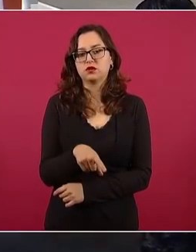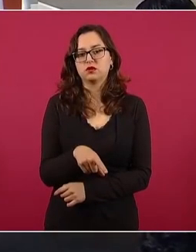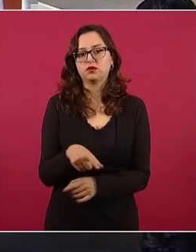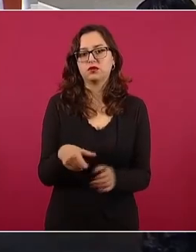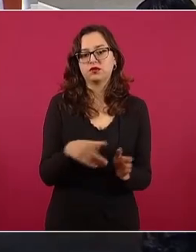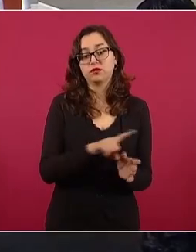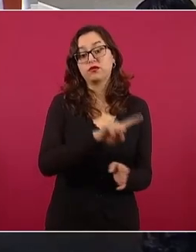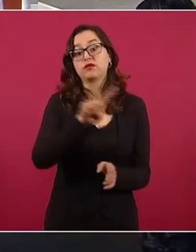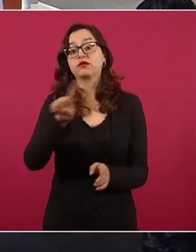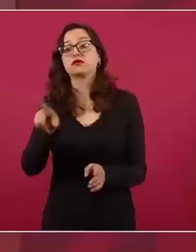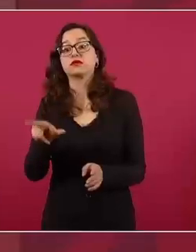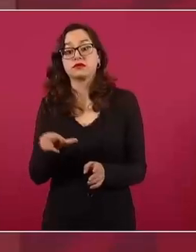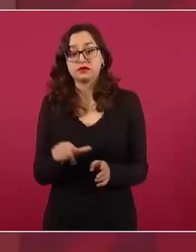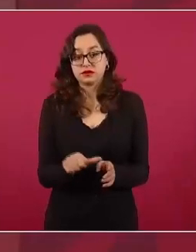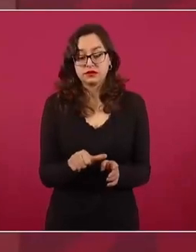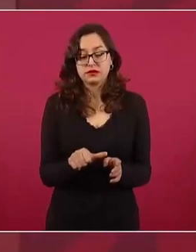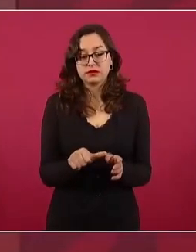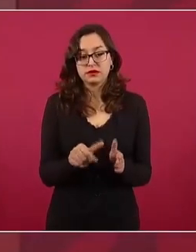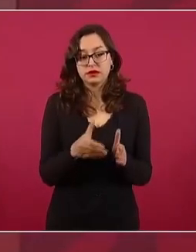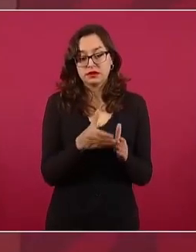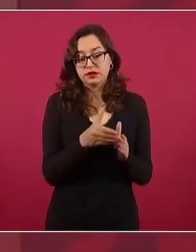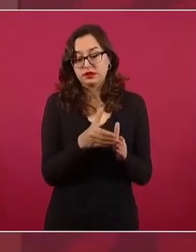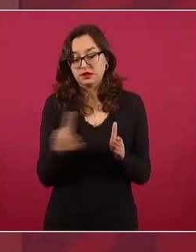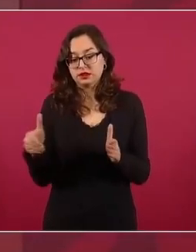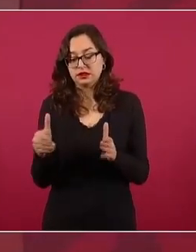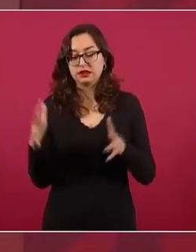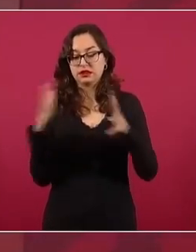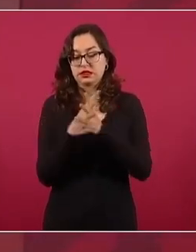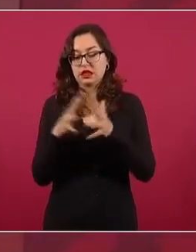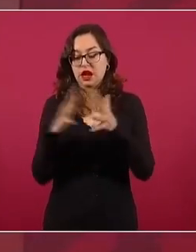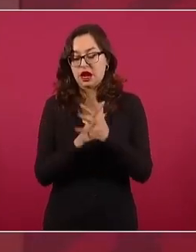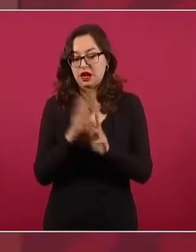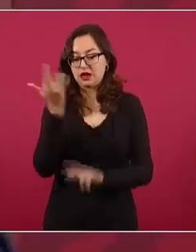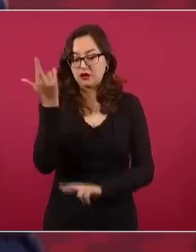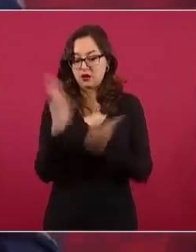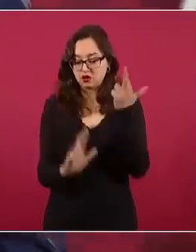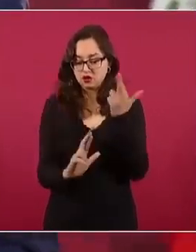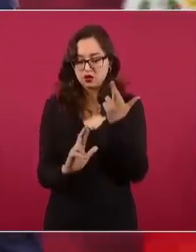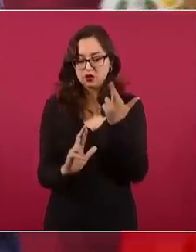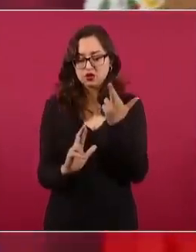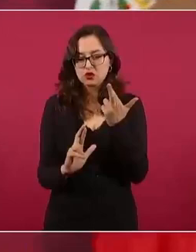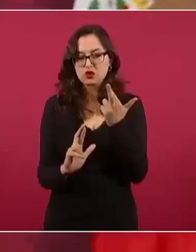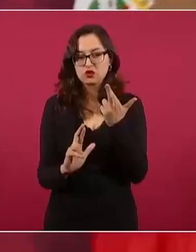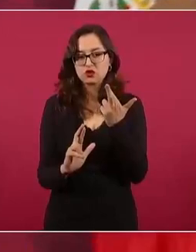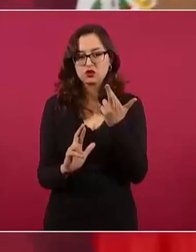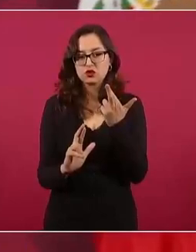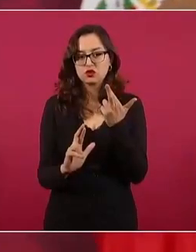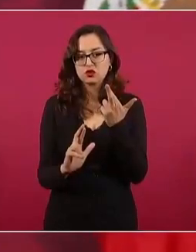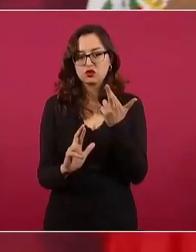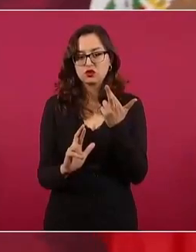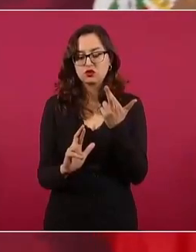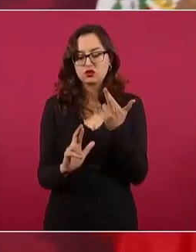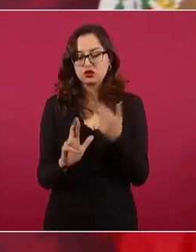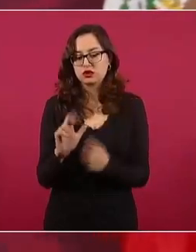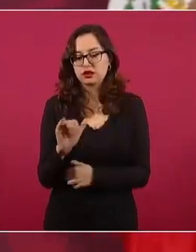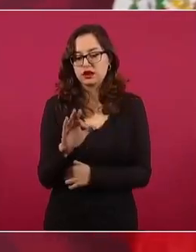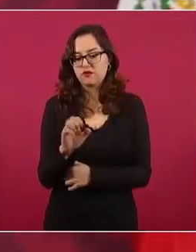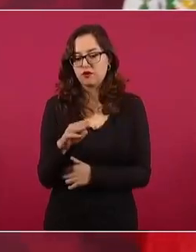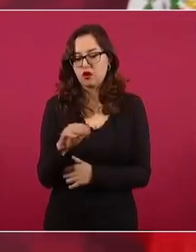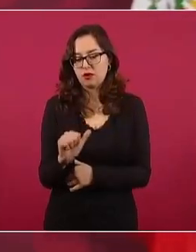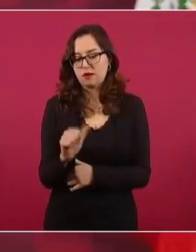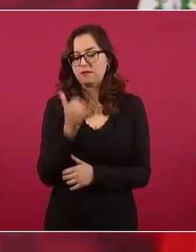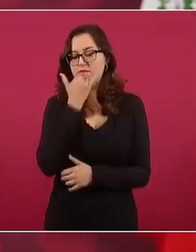Y luego viene la revolución de la reforma,